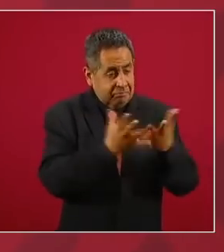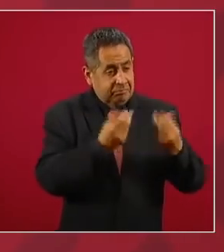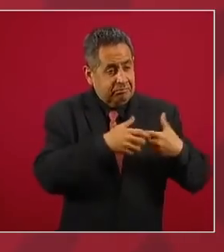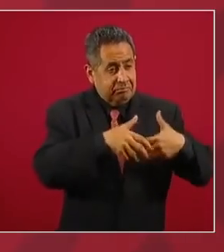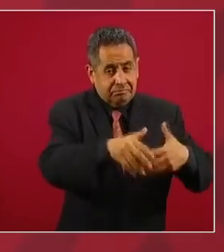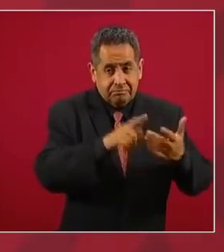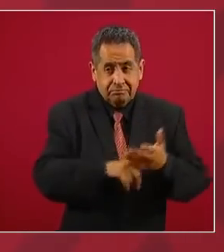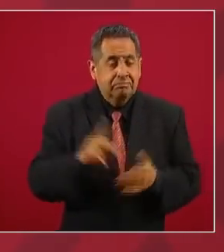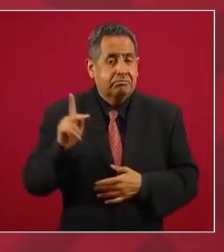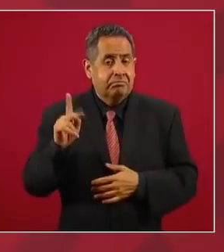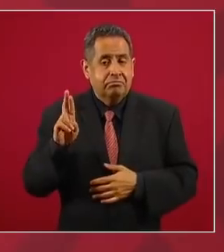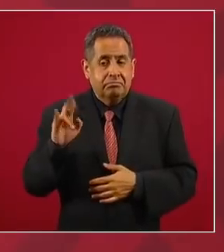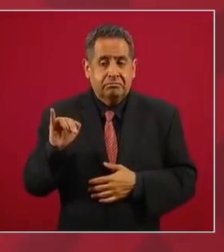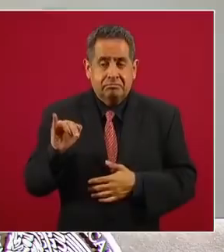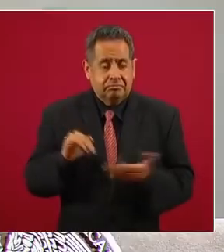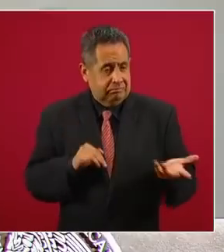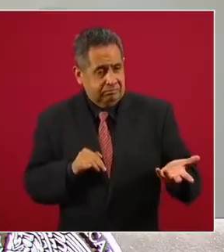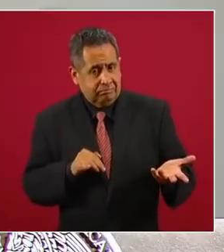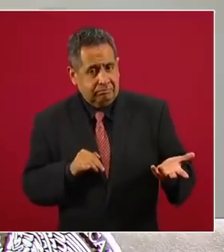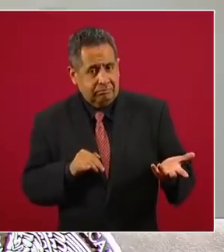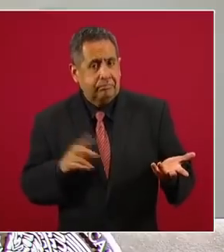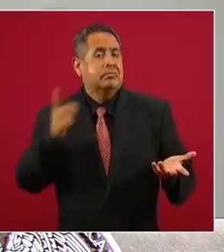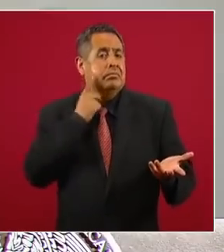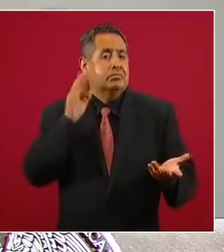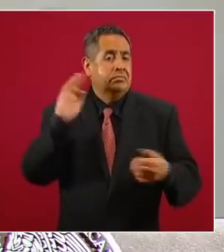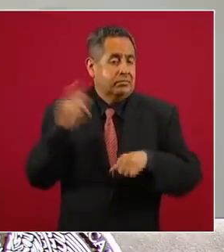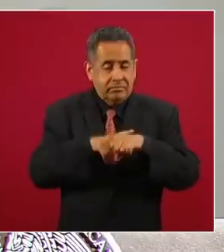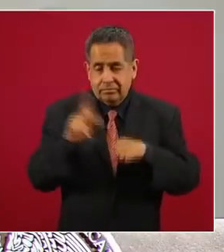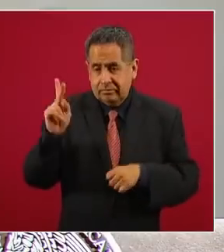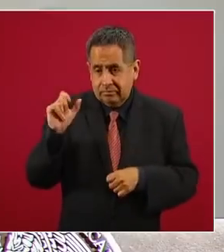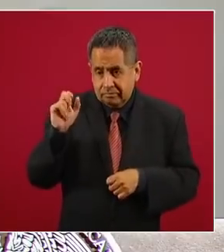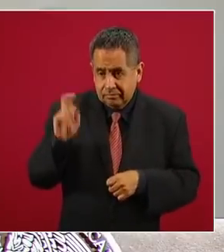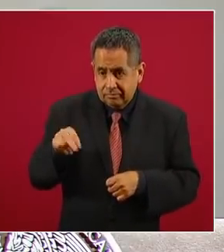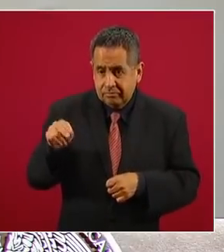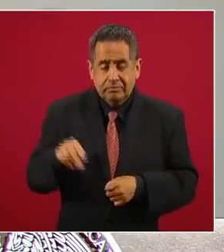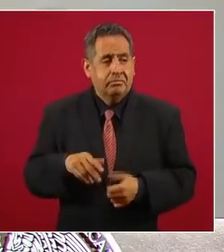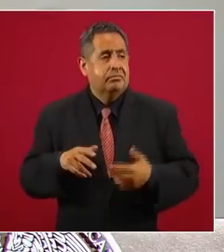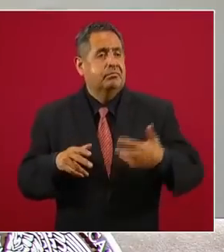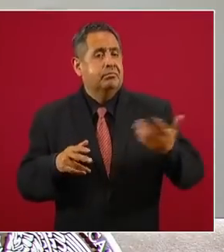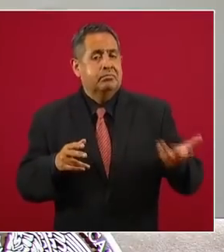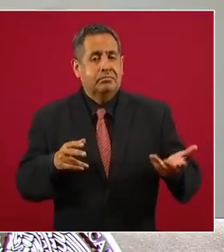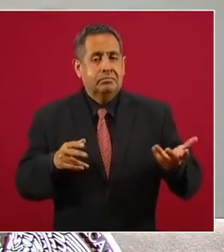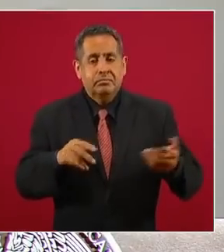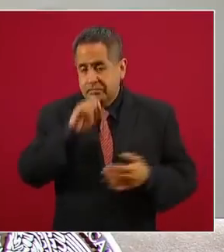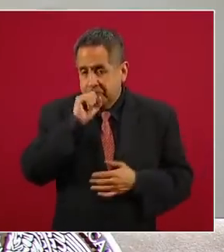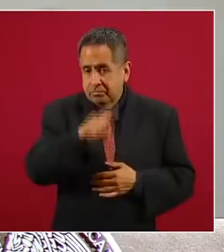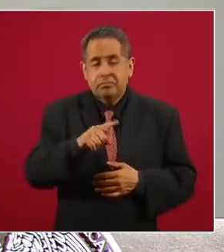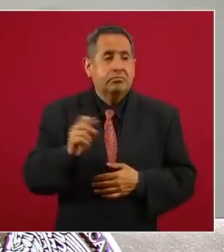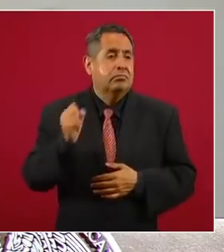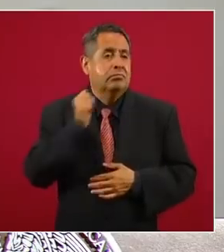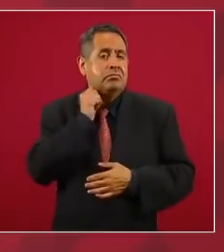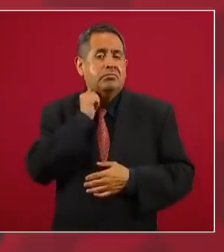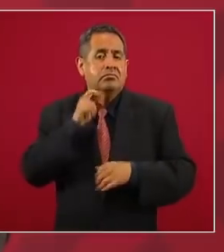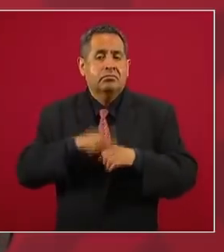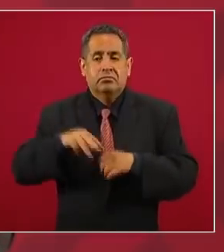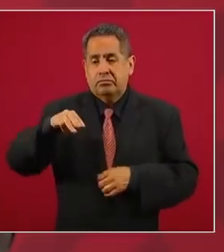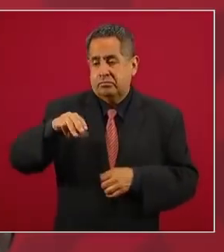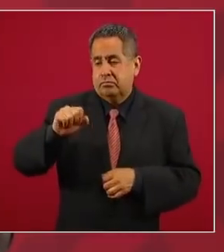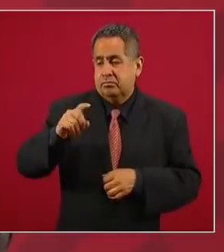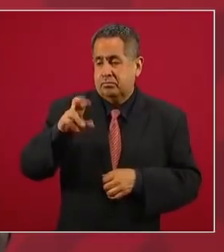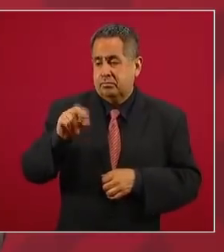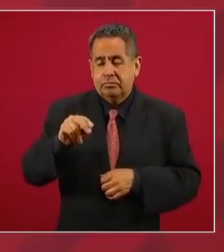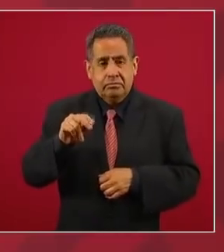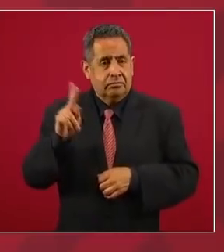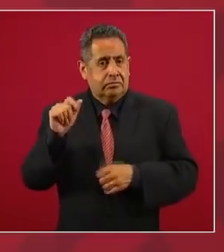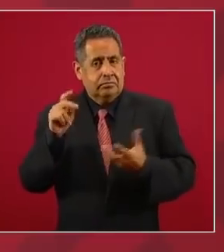del PRI, diputado federal del PAN, también el senador Madero del